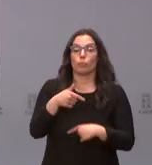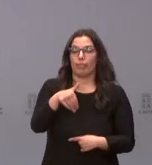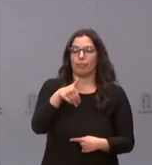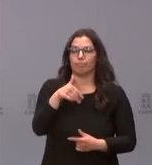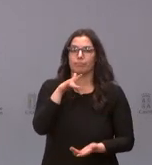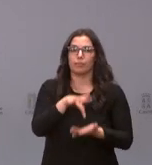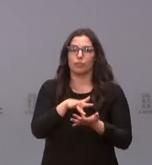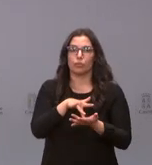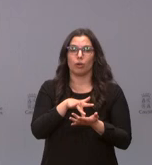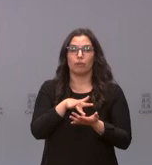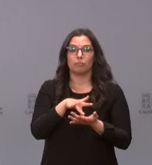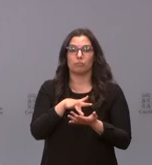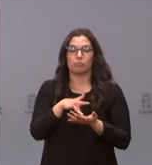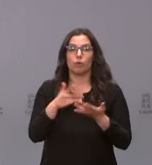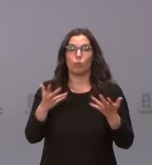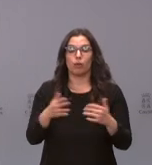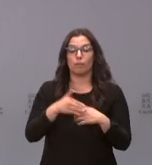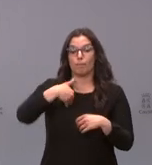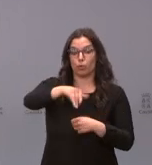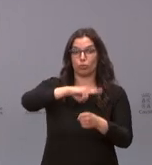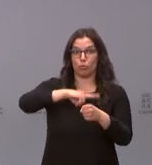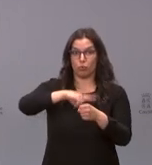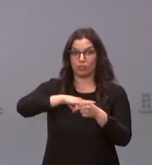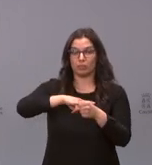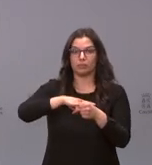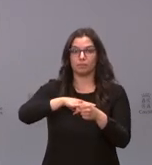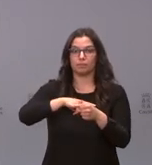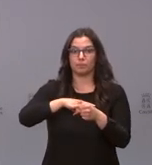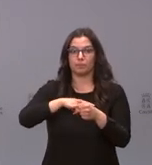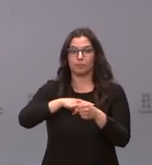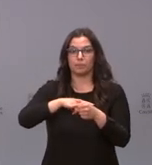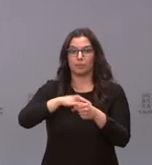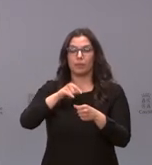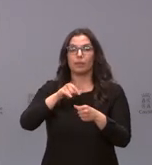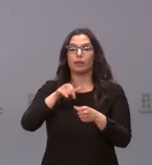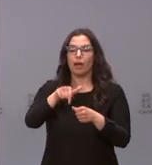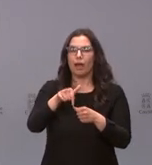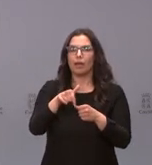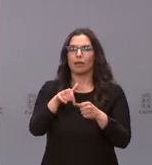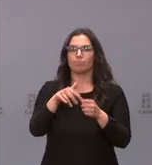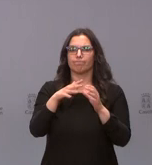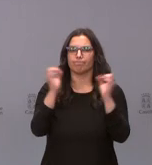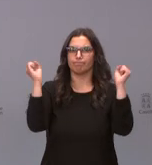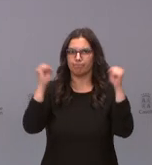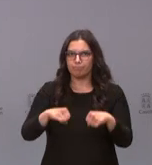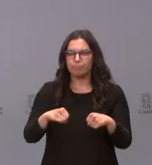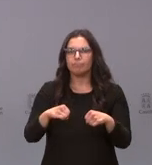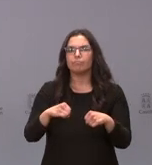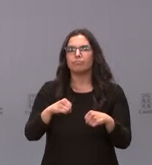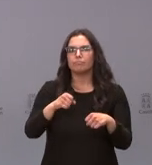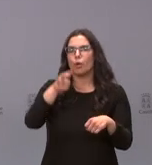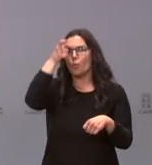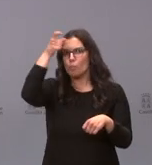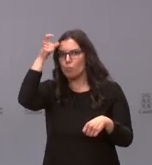que es que el próximo lunes se dictaminarán qué municipios entran en